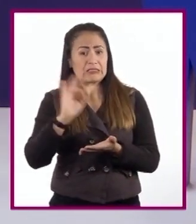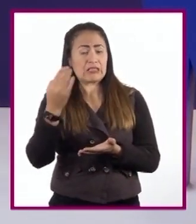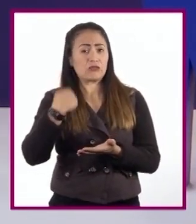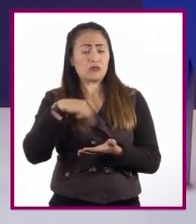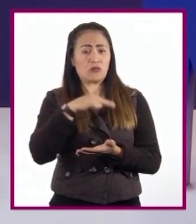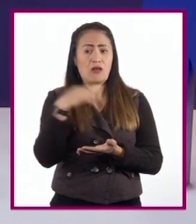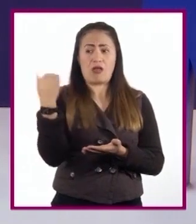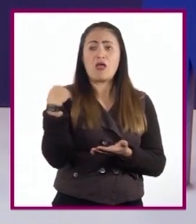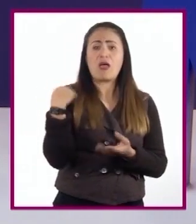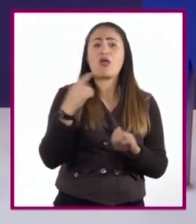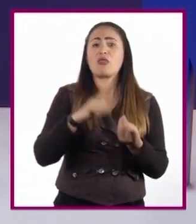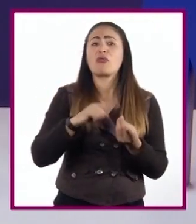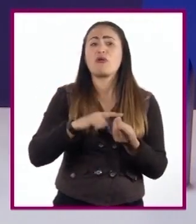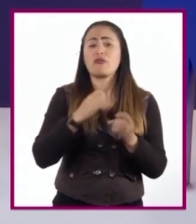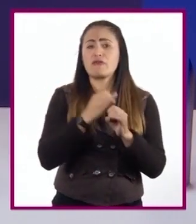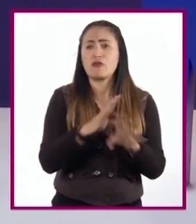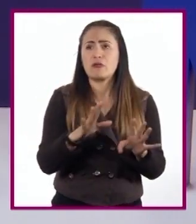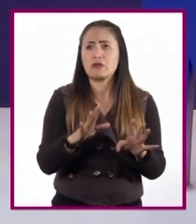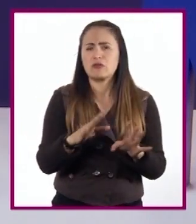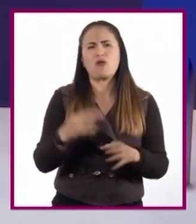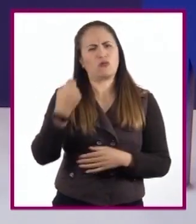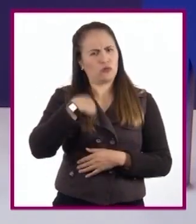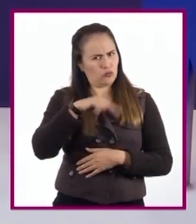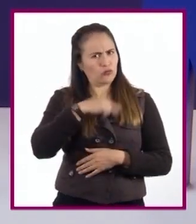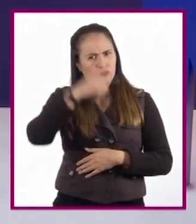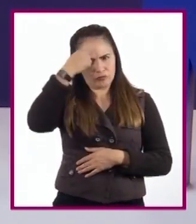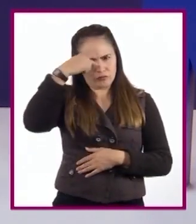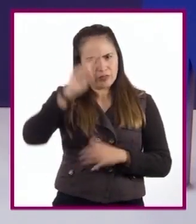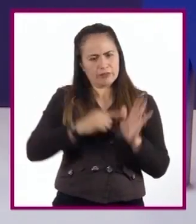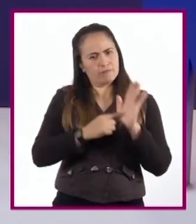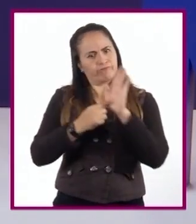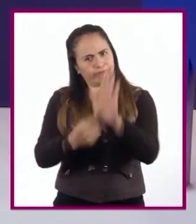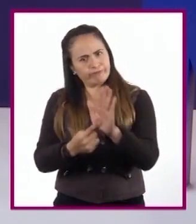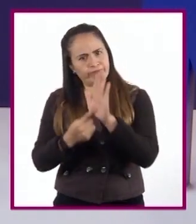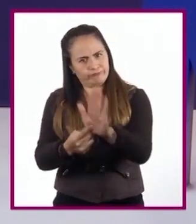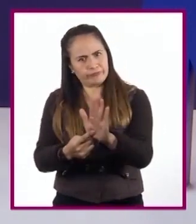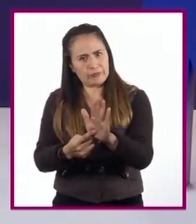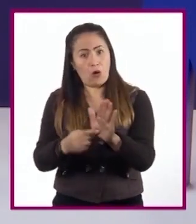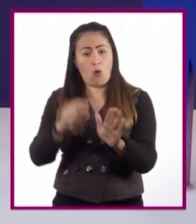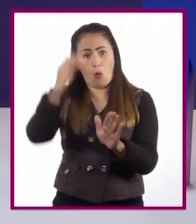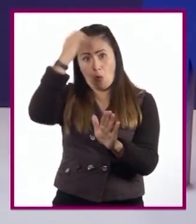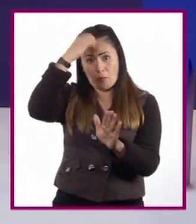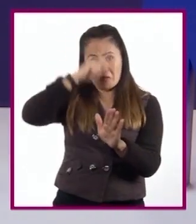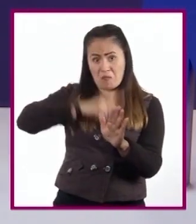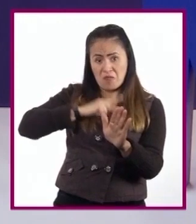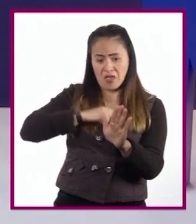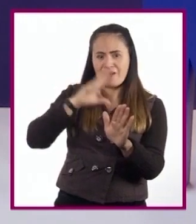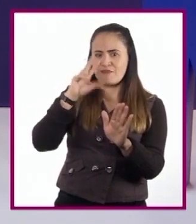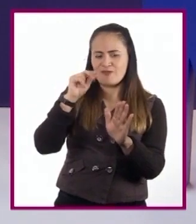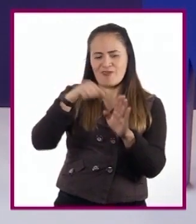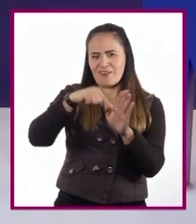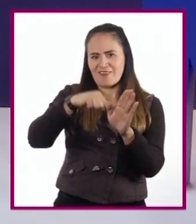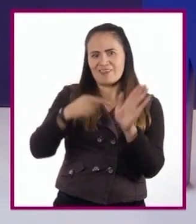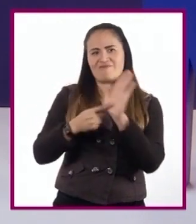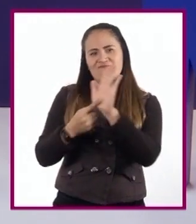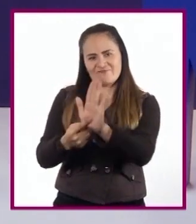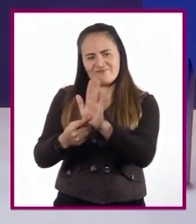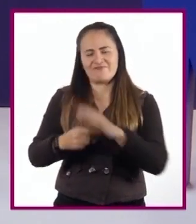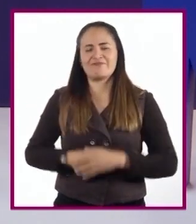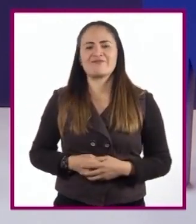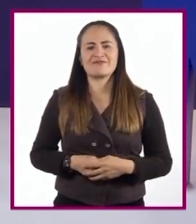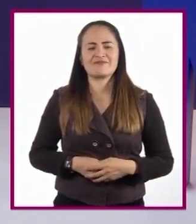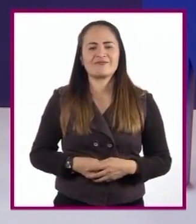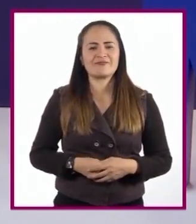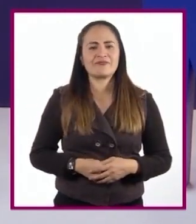a solicitar, podemos comprobar fácilmente que todo lo que decimos está sustentado. ¿Qué elementos podemos